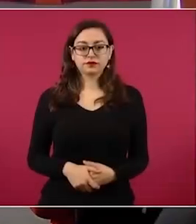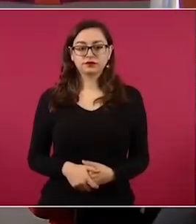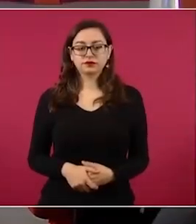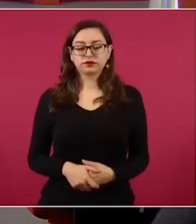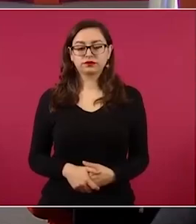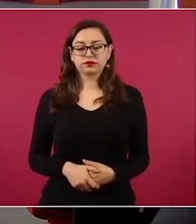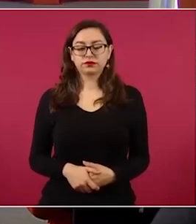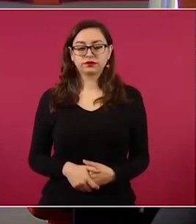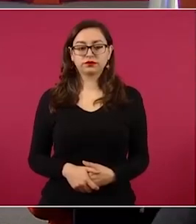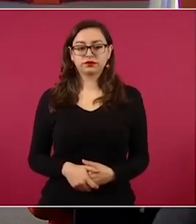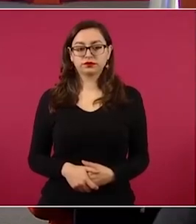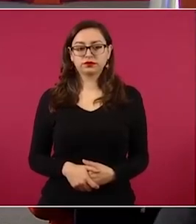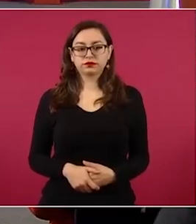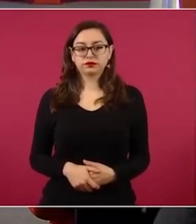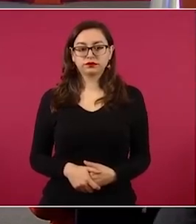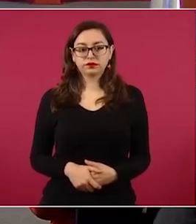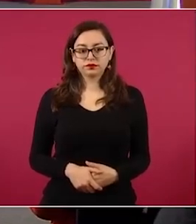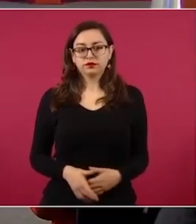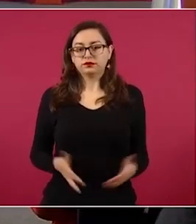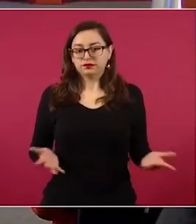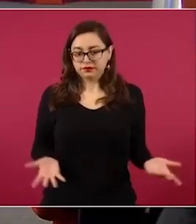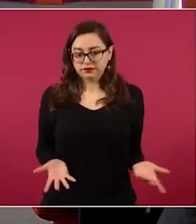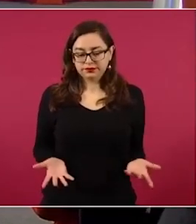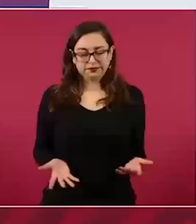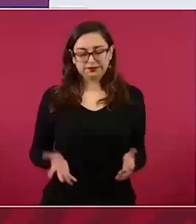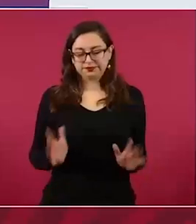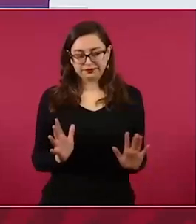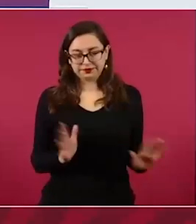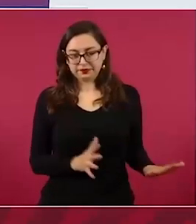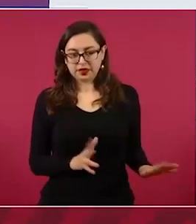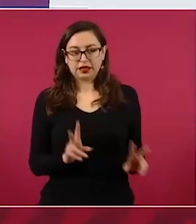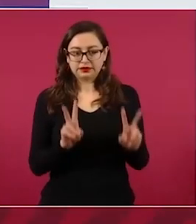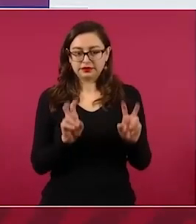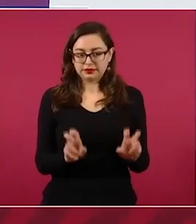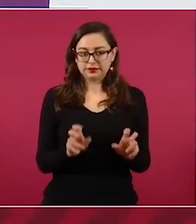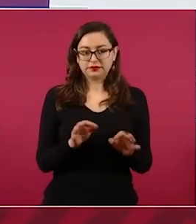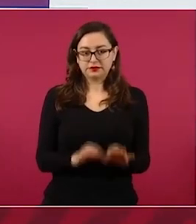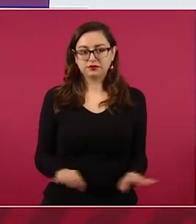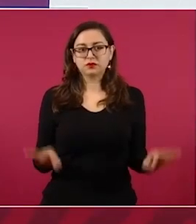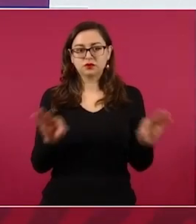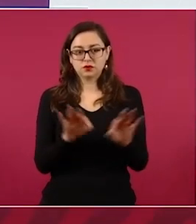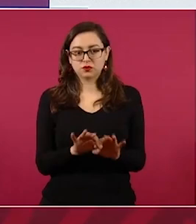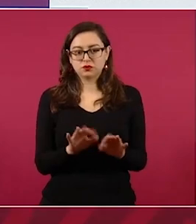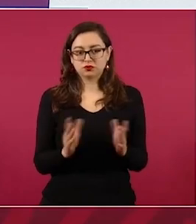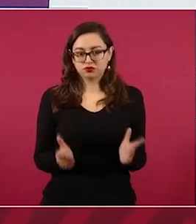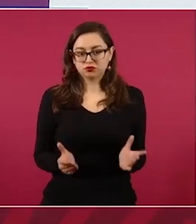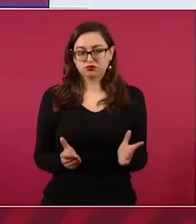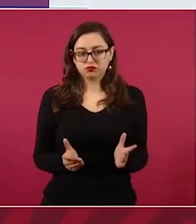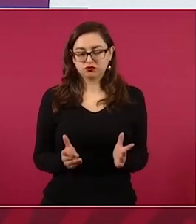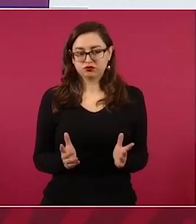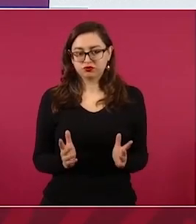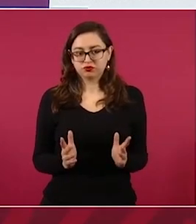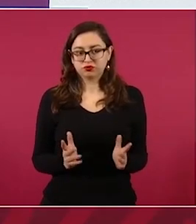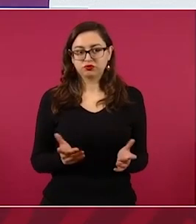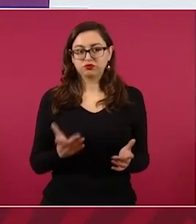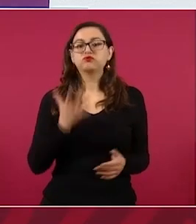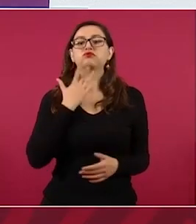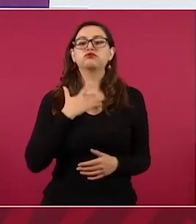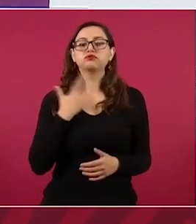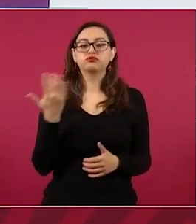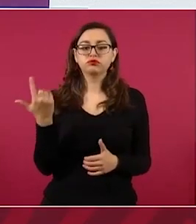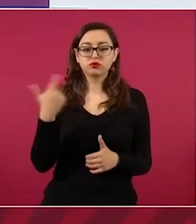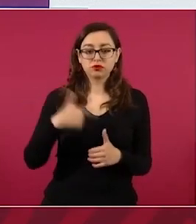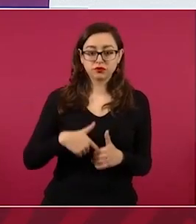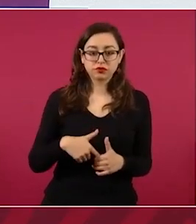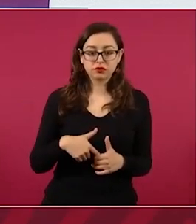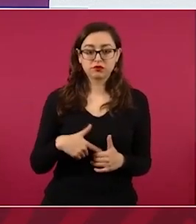importante es esto, esto lo tenemos controlado, no nos aumenta el precio de combustibles,